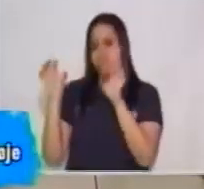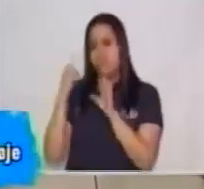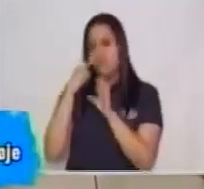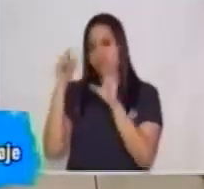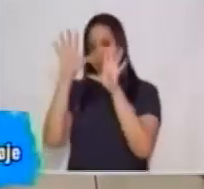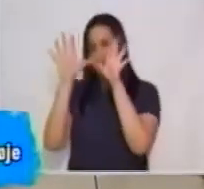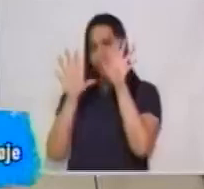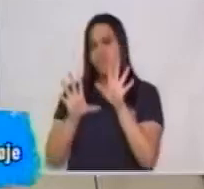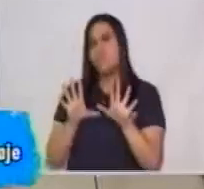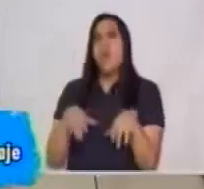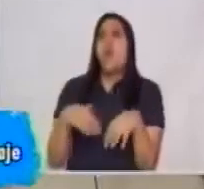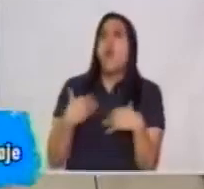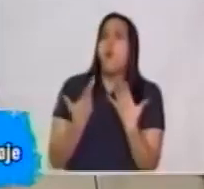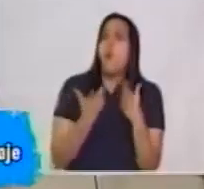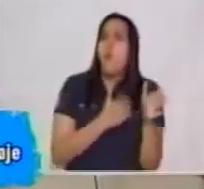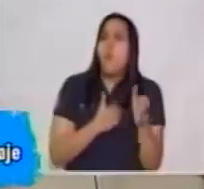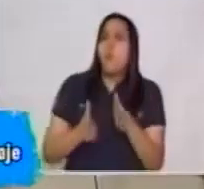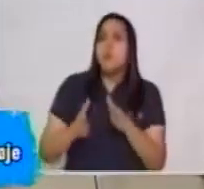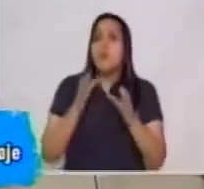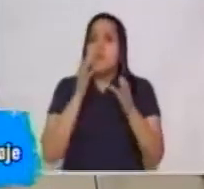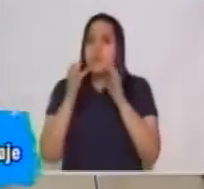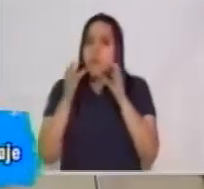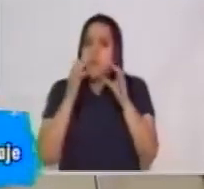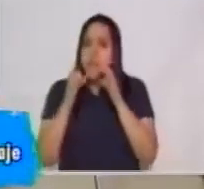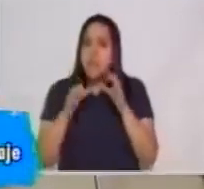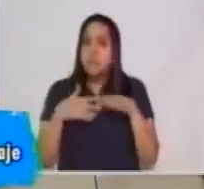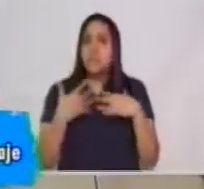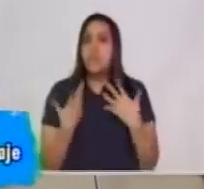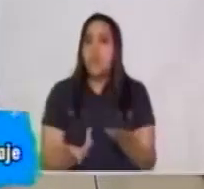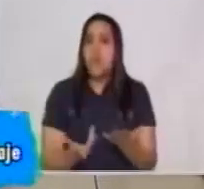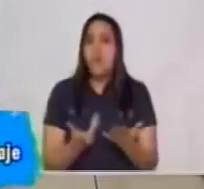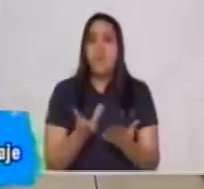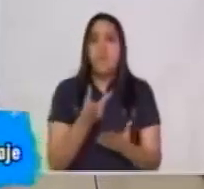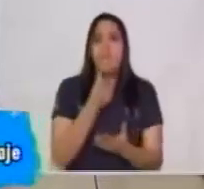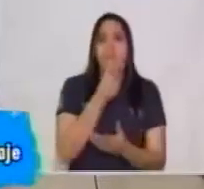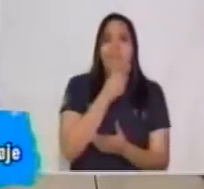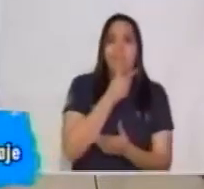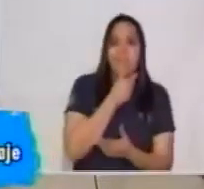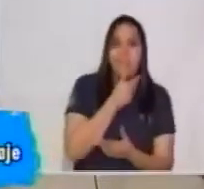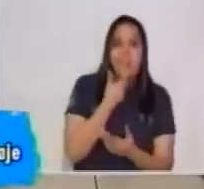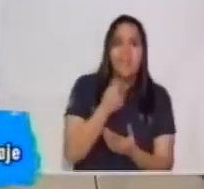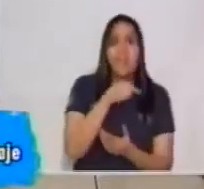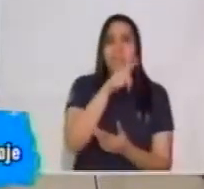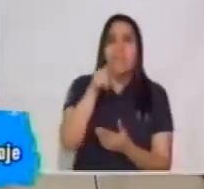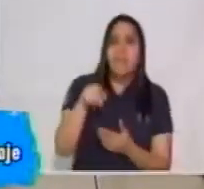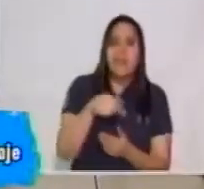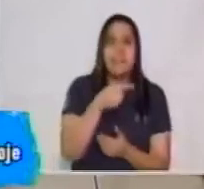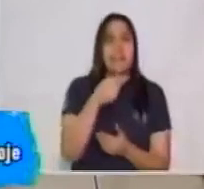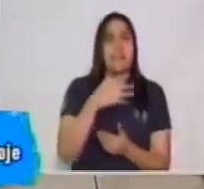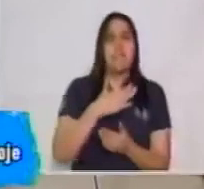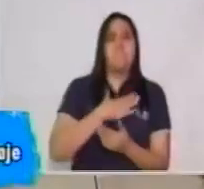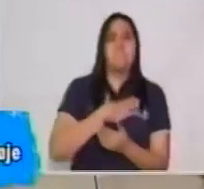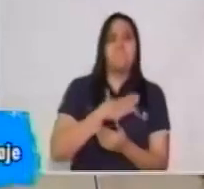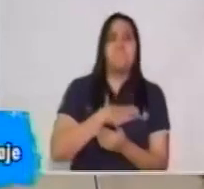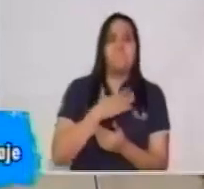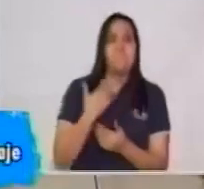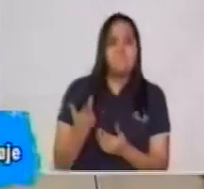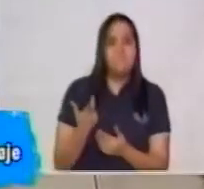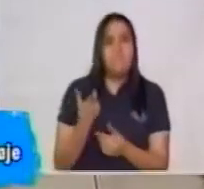¿Cómo se lleva a cabo el proceso de comunicación? ¿Quién cumple determinado papel en ese proceso?